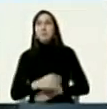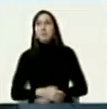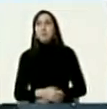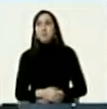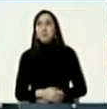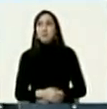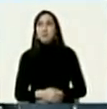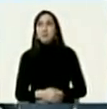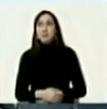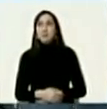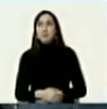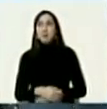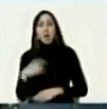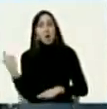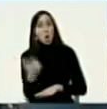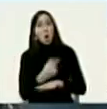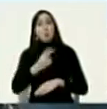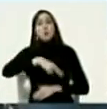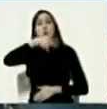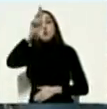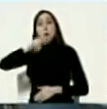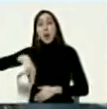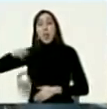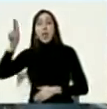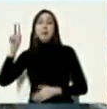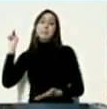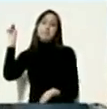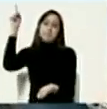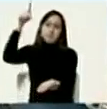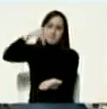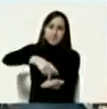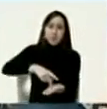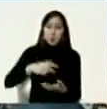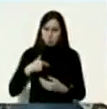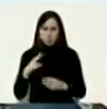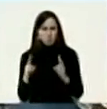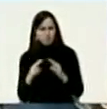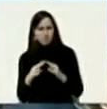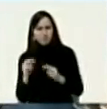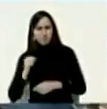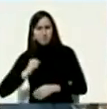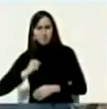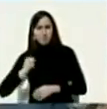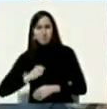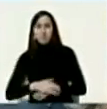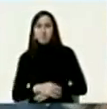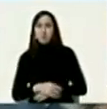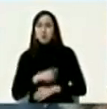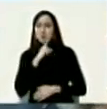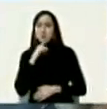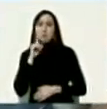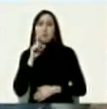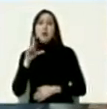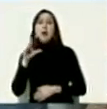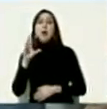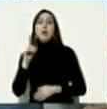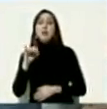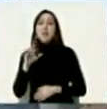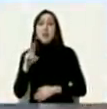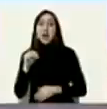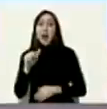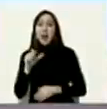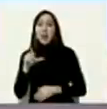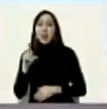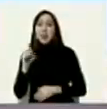apareció el gobierno de Noruega que yo conozco muy bien que yo conozco muy bien